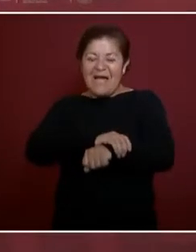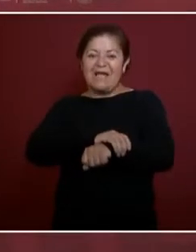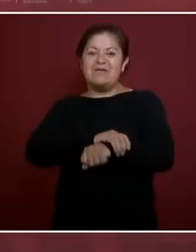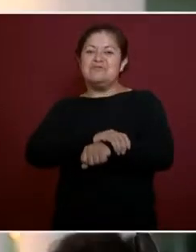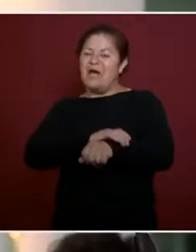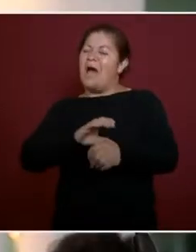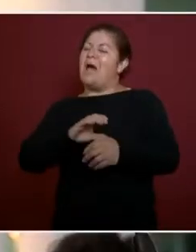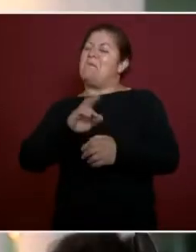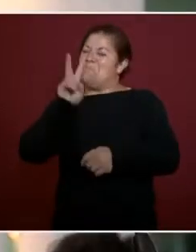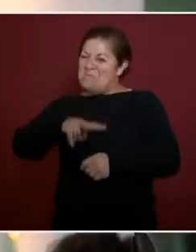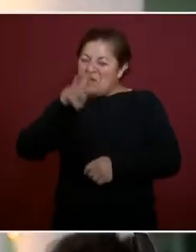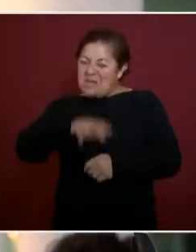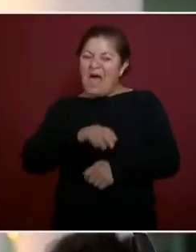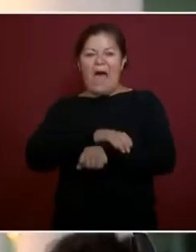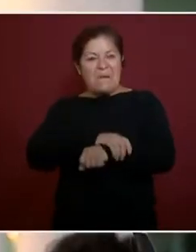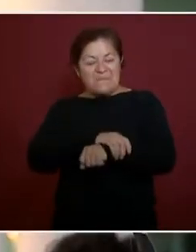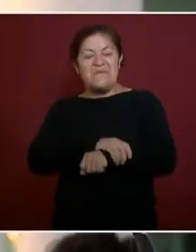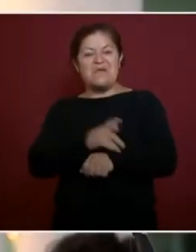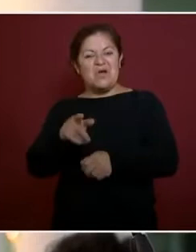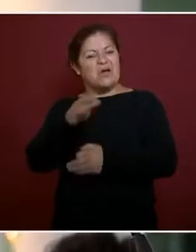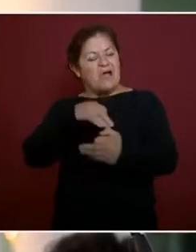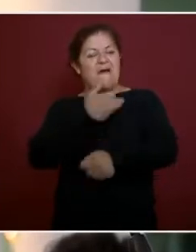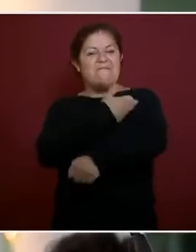familias, en nuestras comunidades. Entonces,